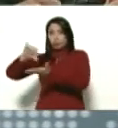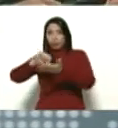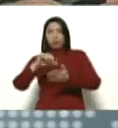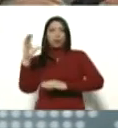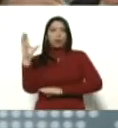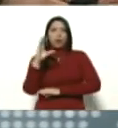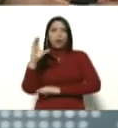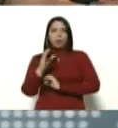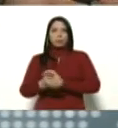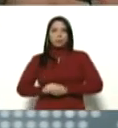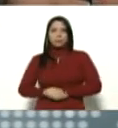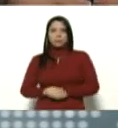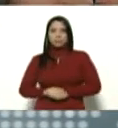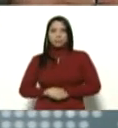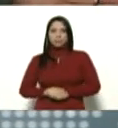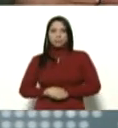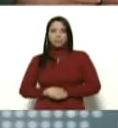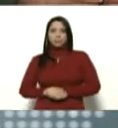Colombia